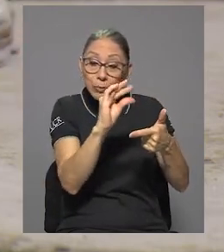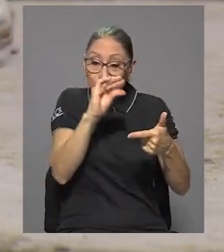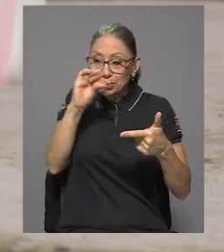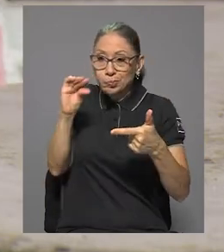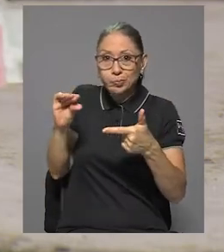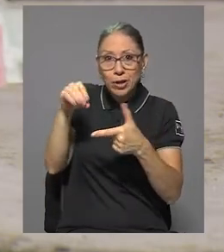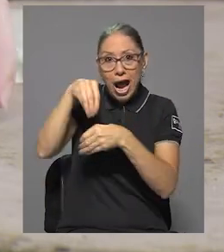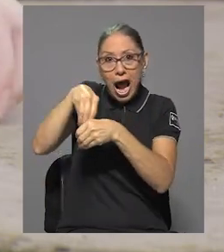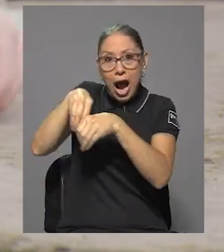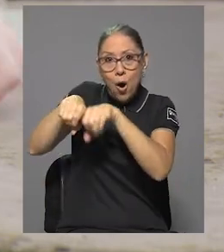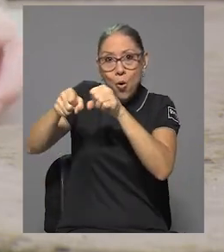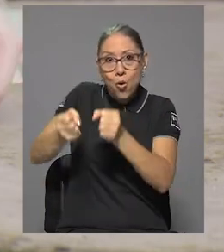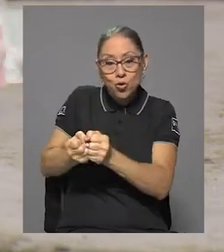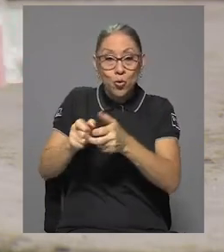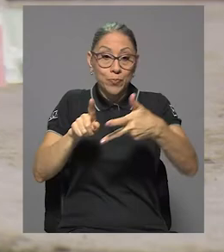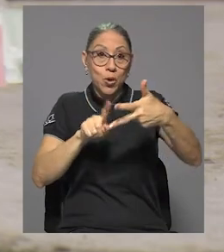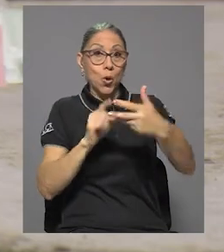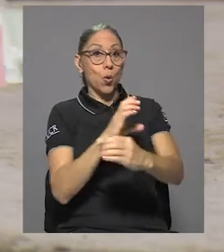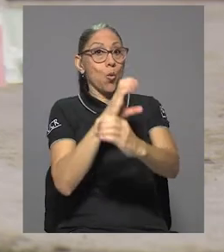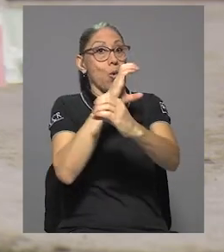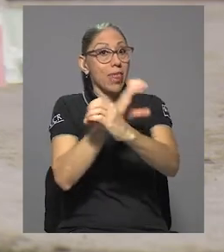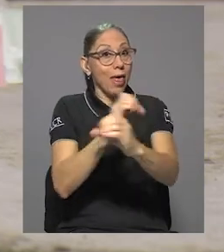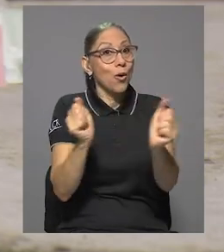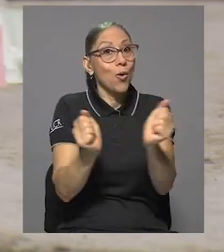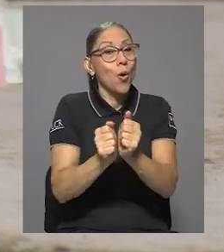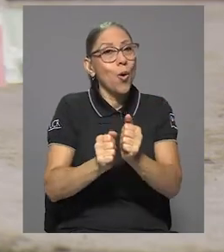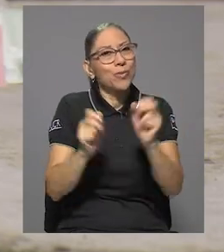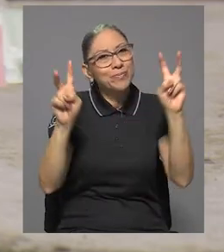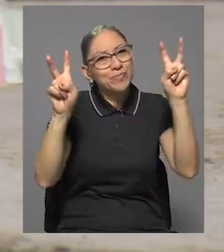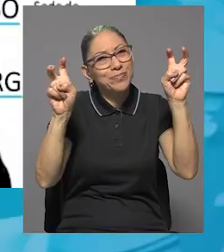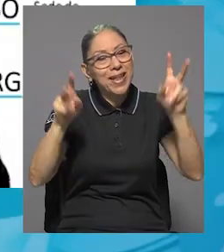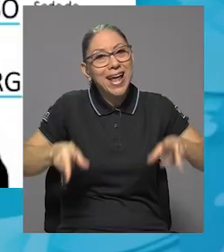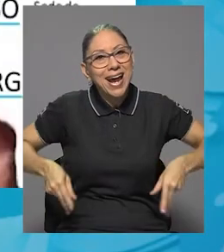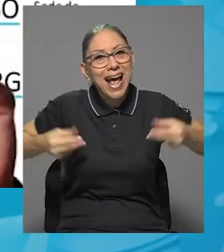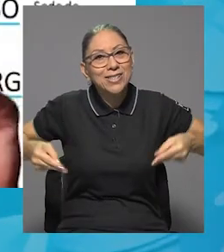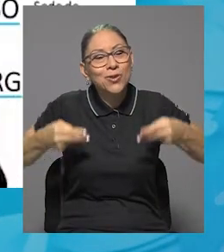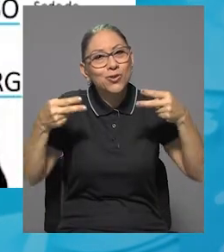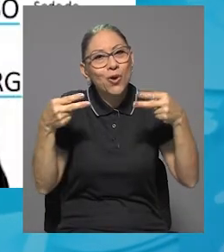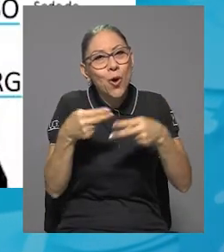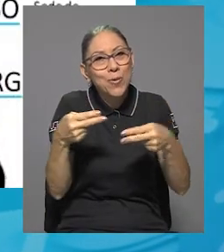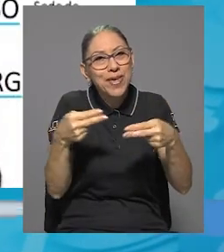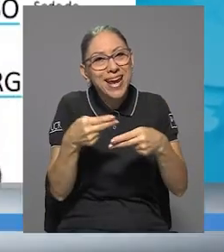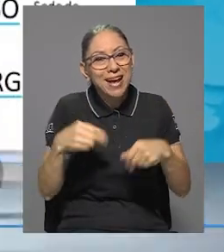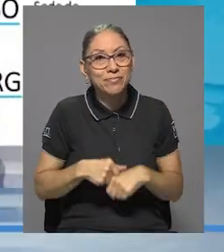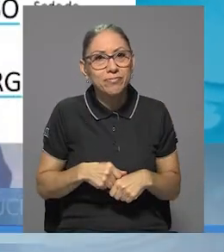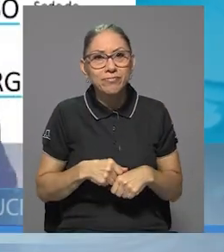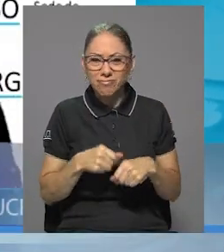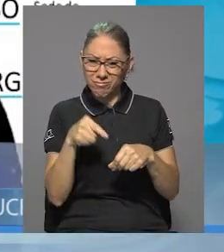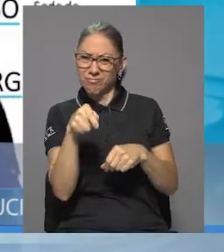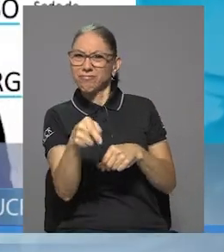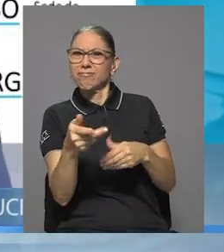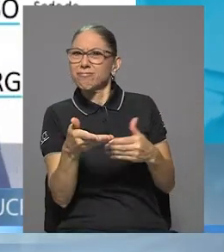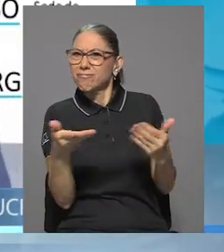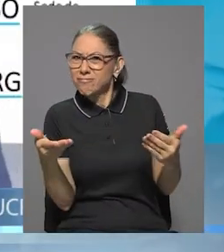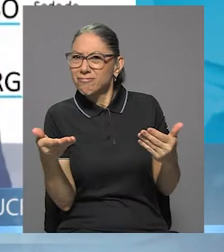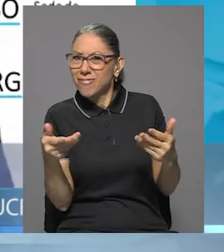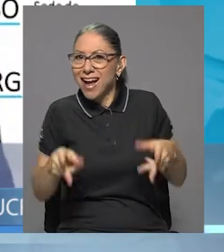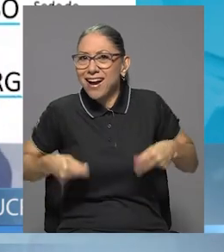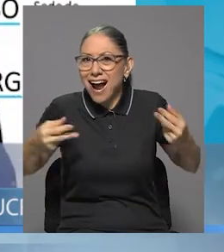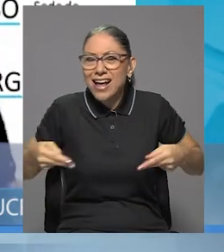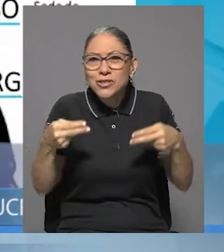mucho cuidado con los denominados gastos hormiga. Los gastos hormiga son terribles,